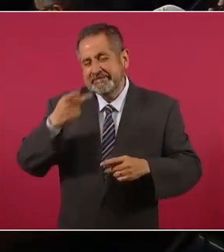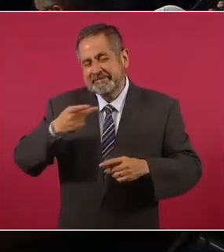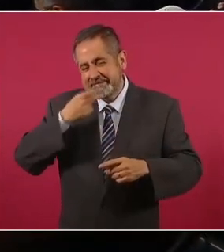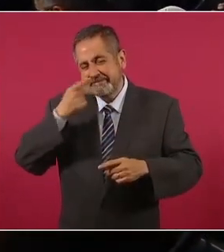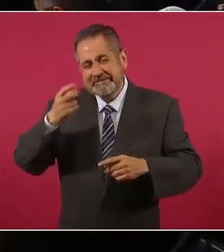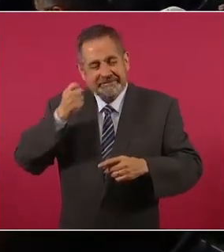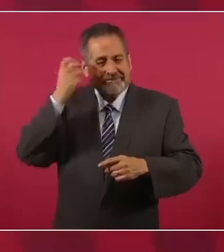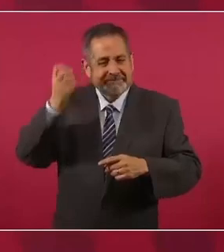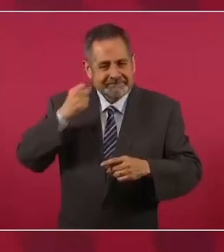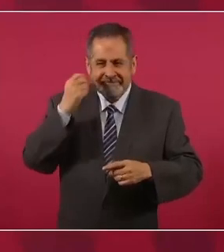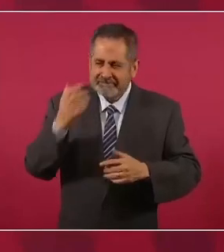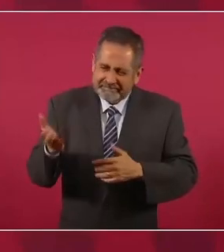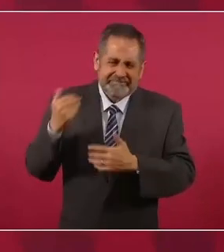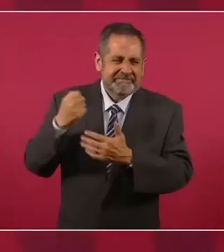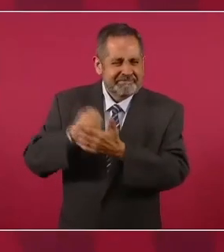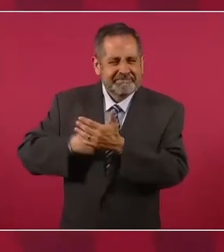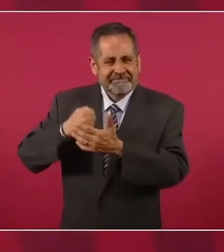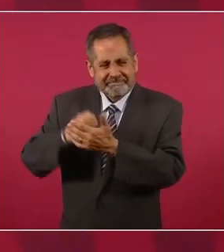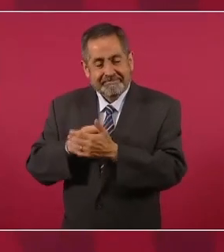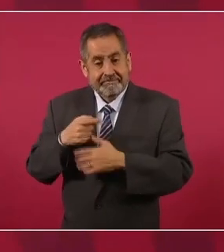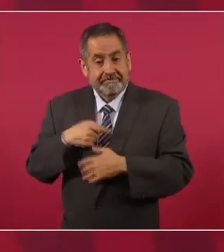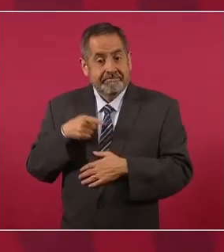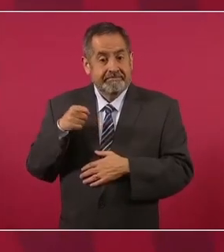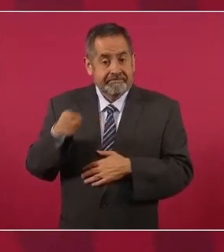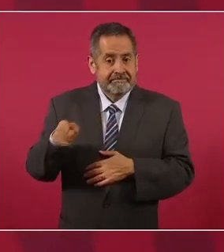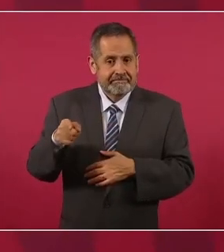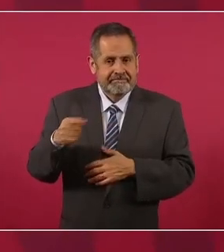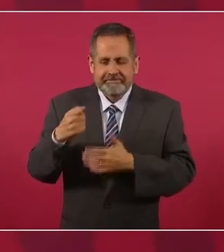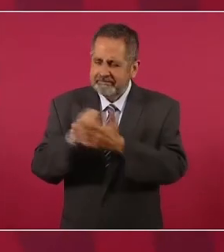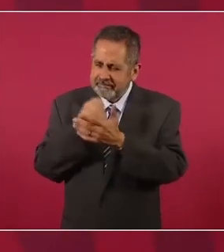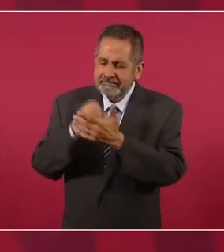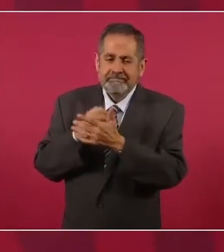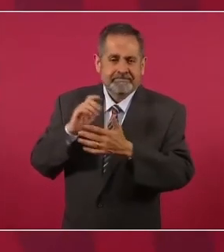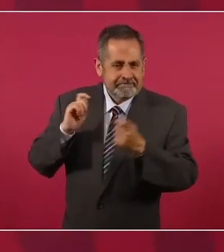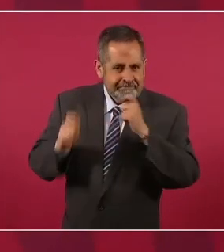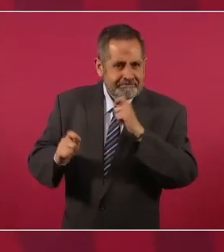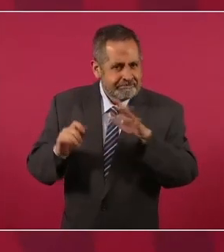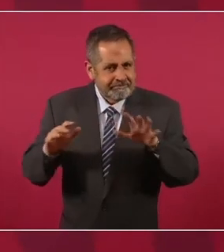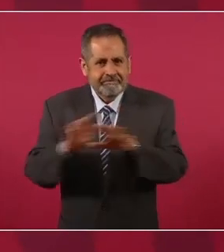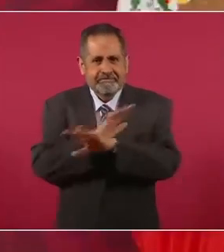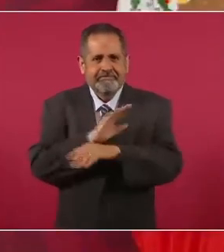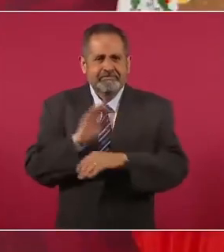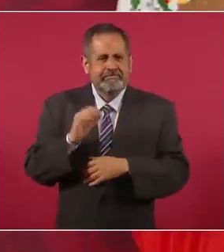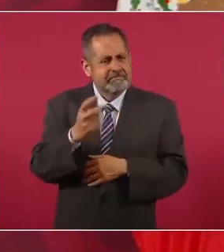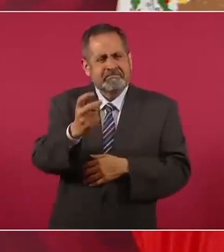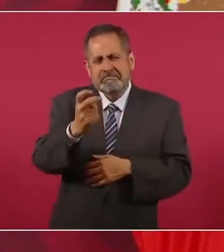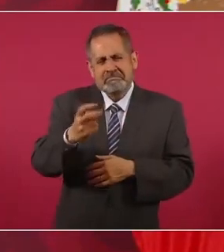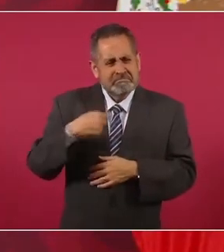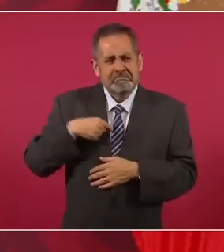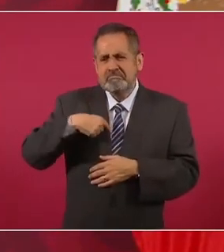Vamos a luchar por un cambio verdadero. Así,